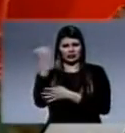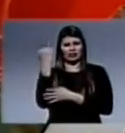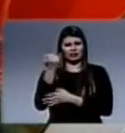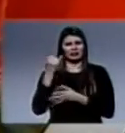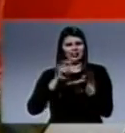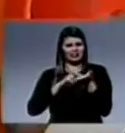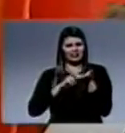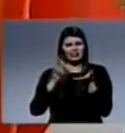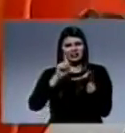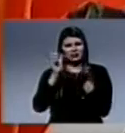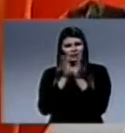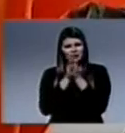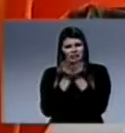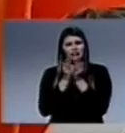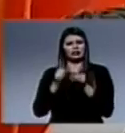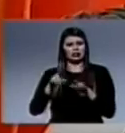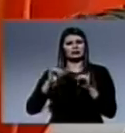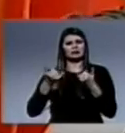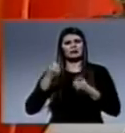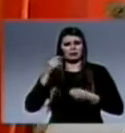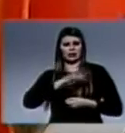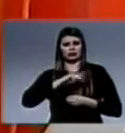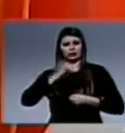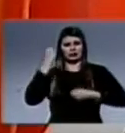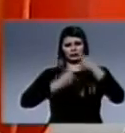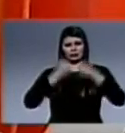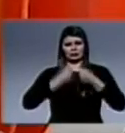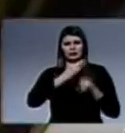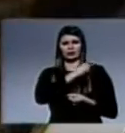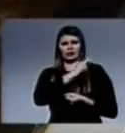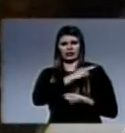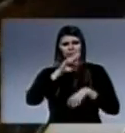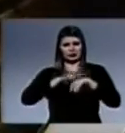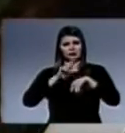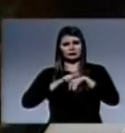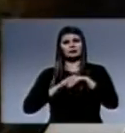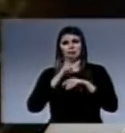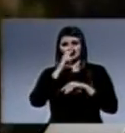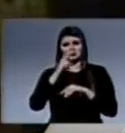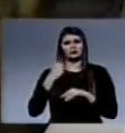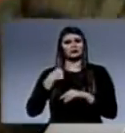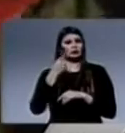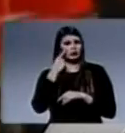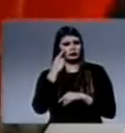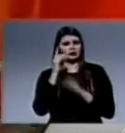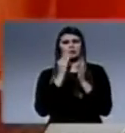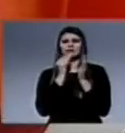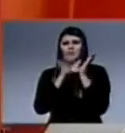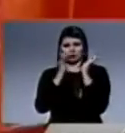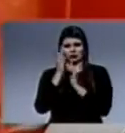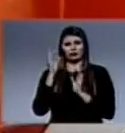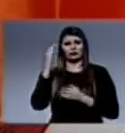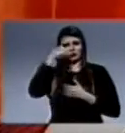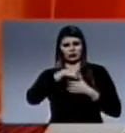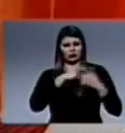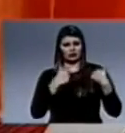Gedeones está compuesta de ejecutivos cristianos o personas que ocupan puestos de responsabilidad y que reconocen a Jesucristo como su Señor y Salvador